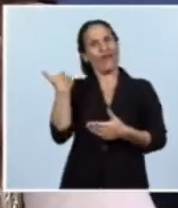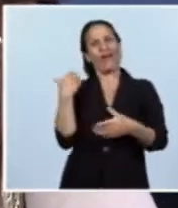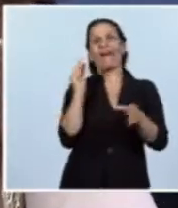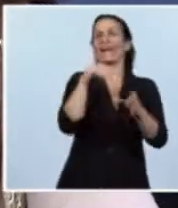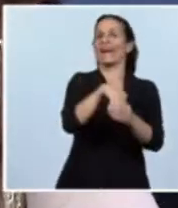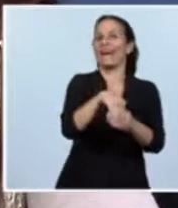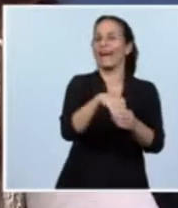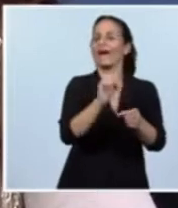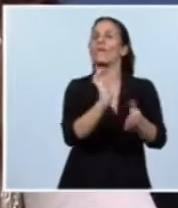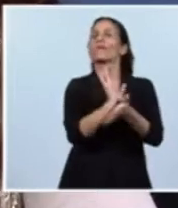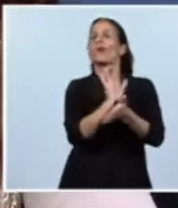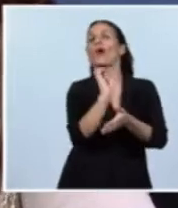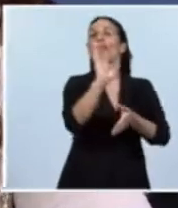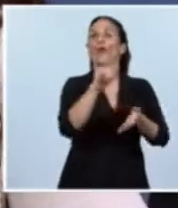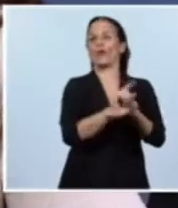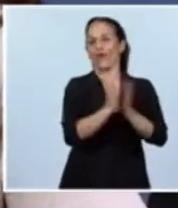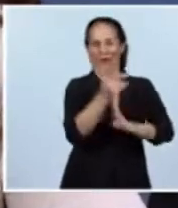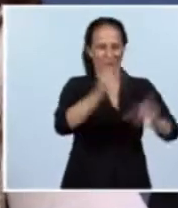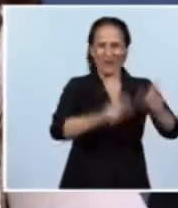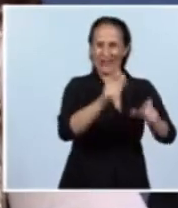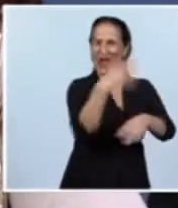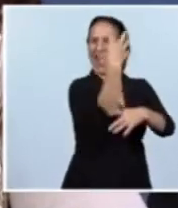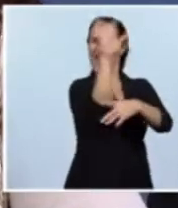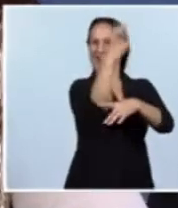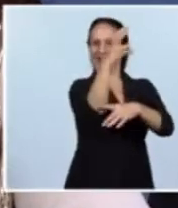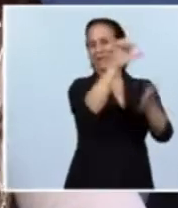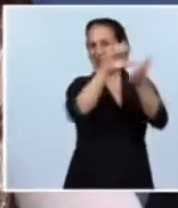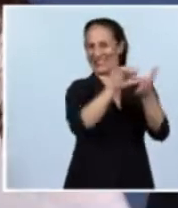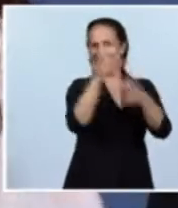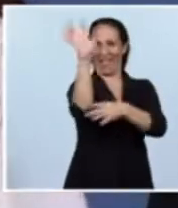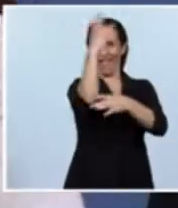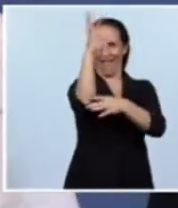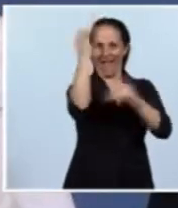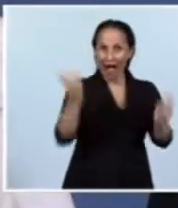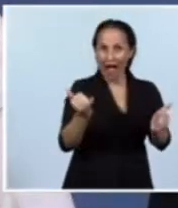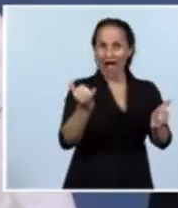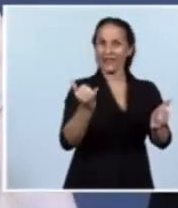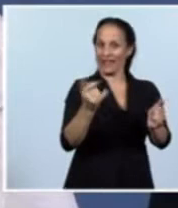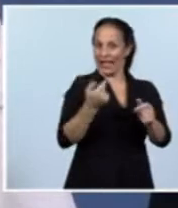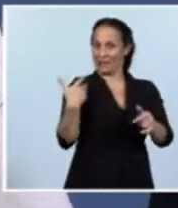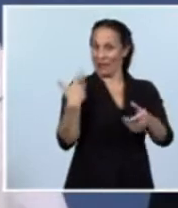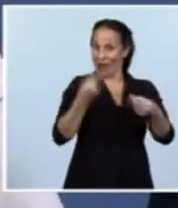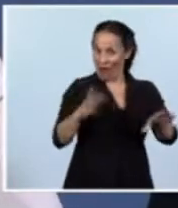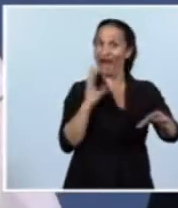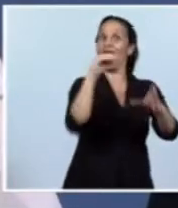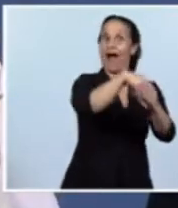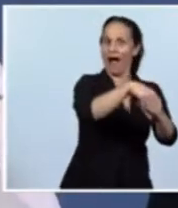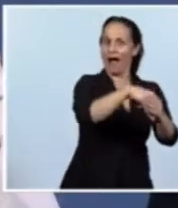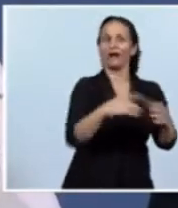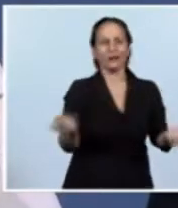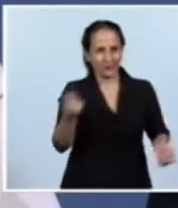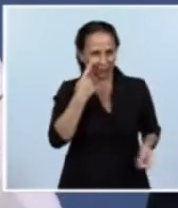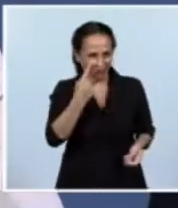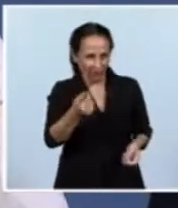club de los que ponemos satélites geoestacionarios... O sea, fíjense la riqueza y la diversidad de la